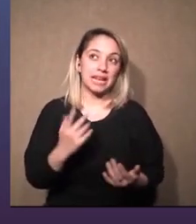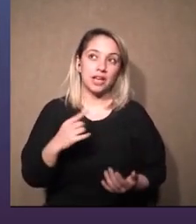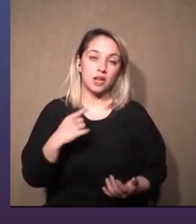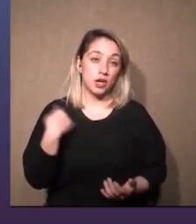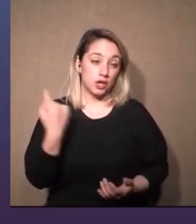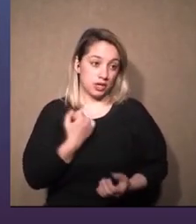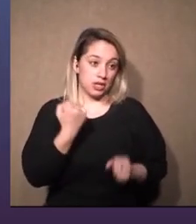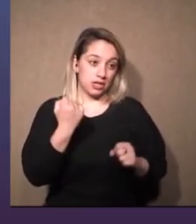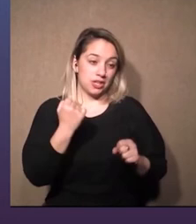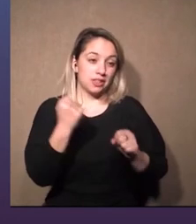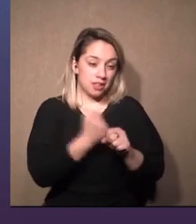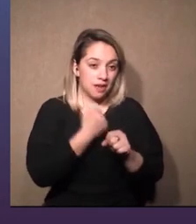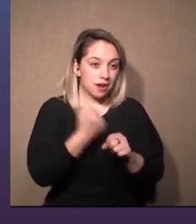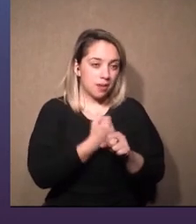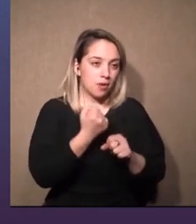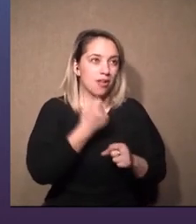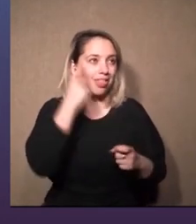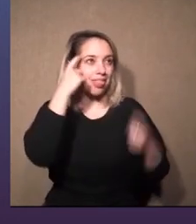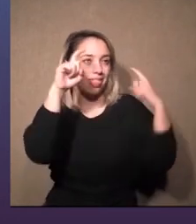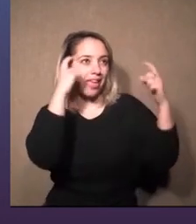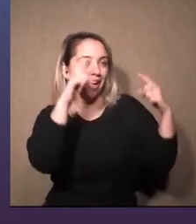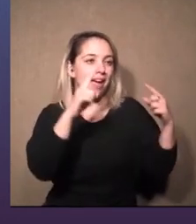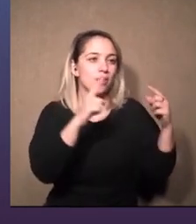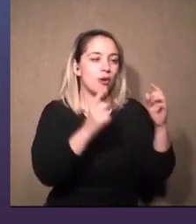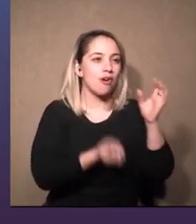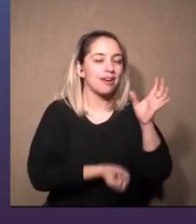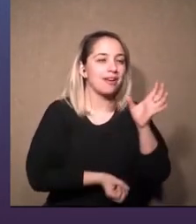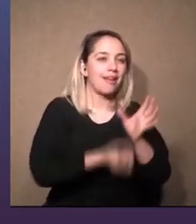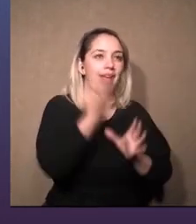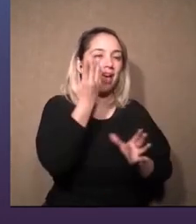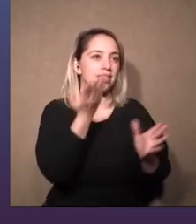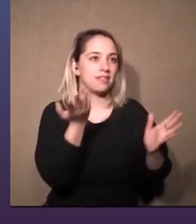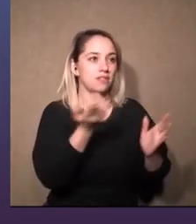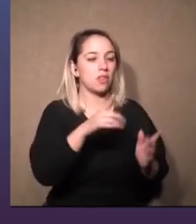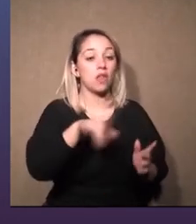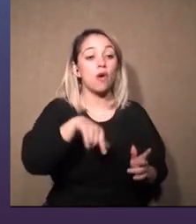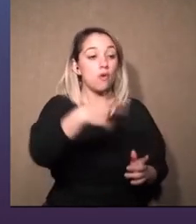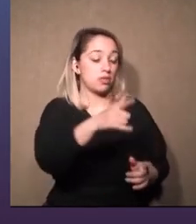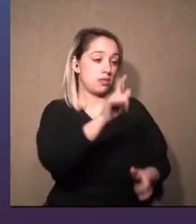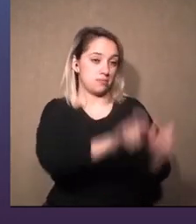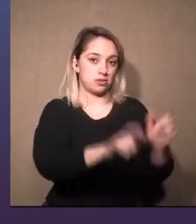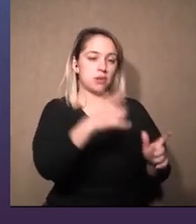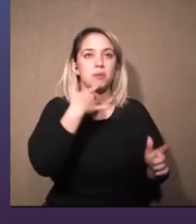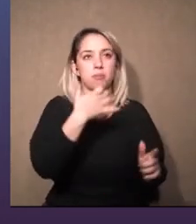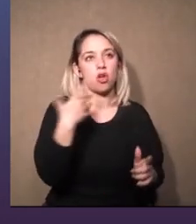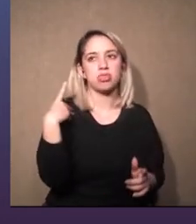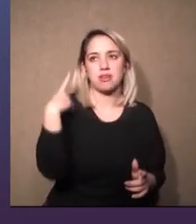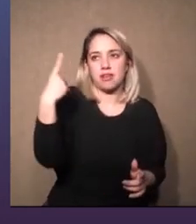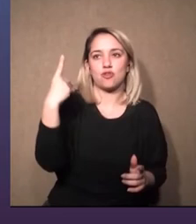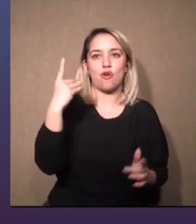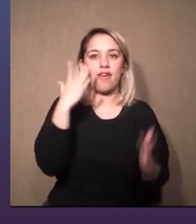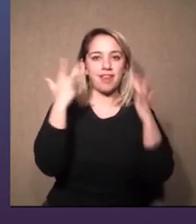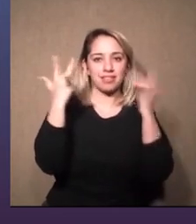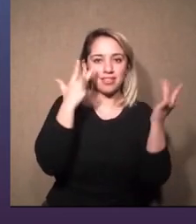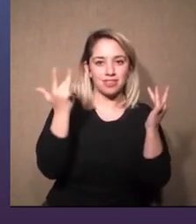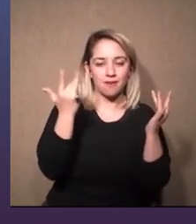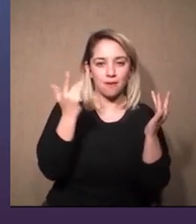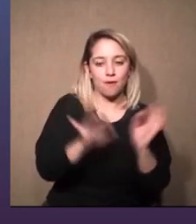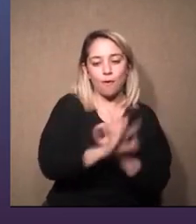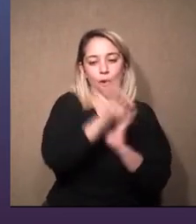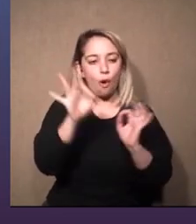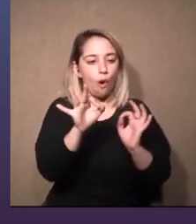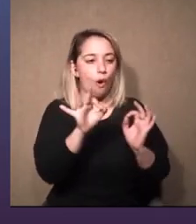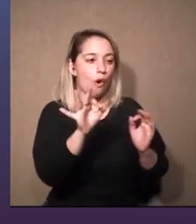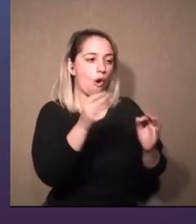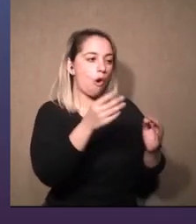Nosotros trabajamos con la creatividad con el proceso creativo de otros ya sea de los directores artísticos o